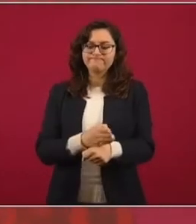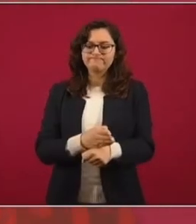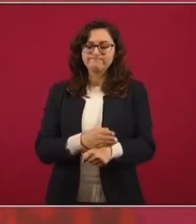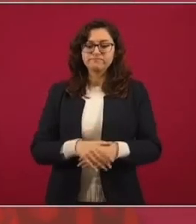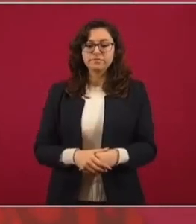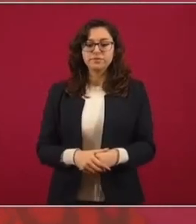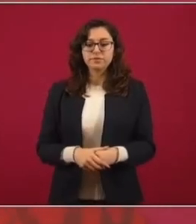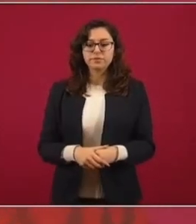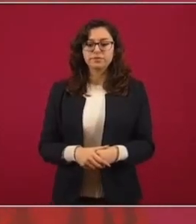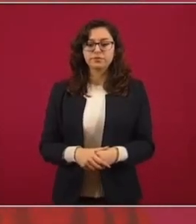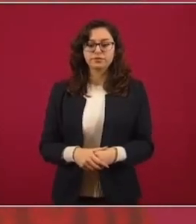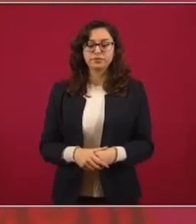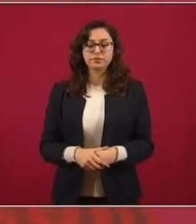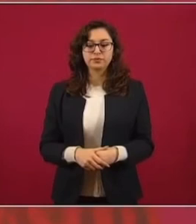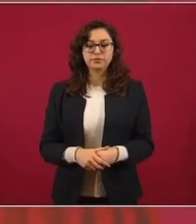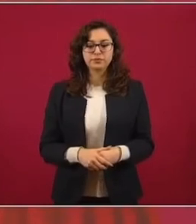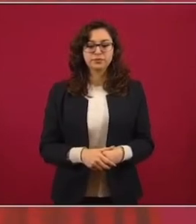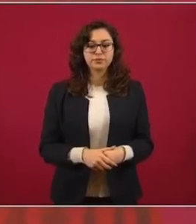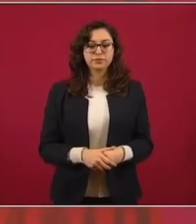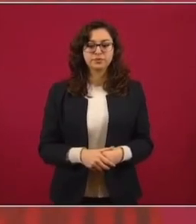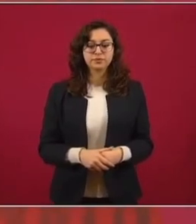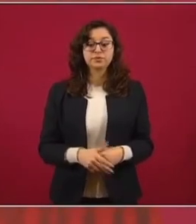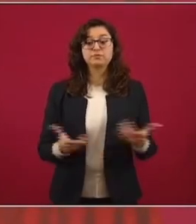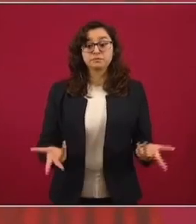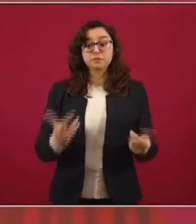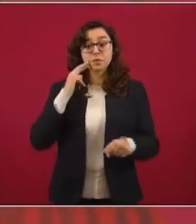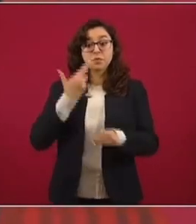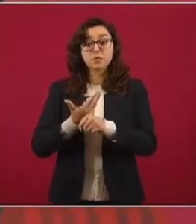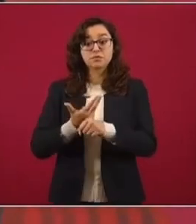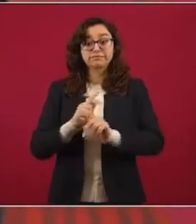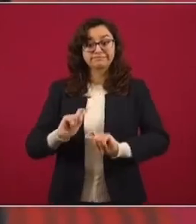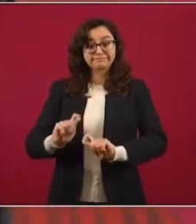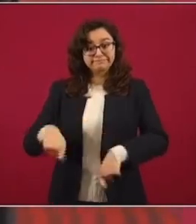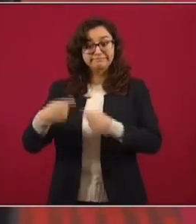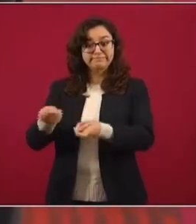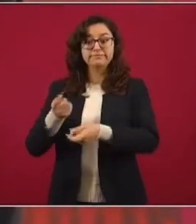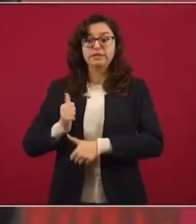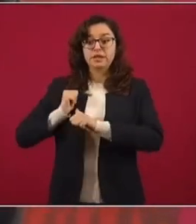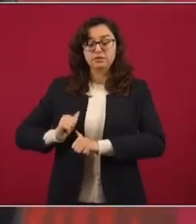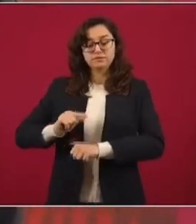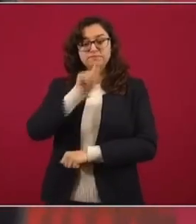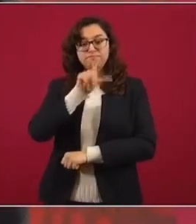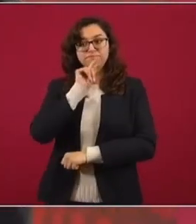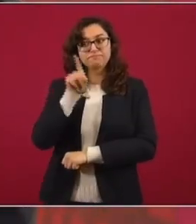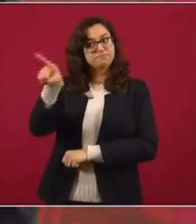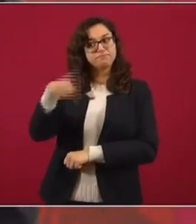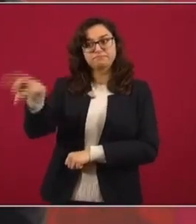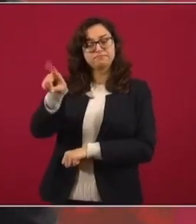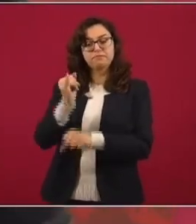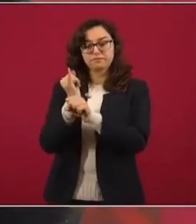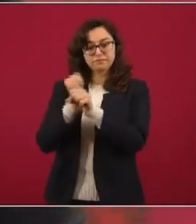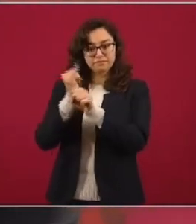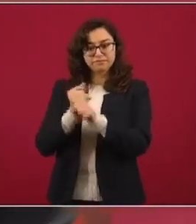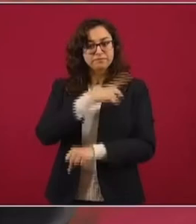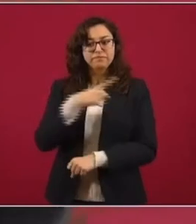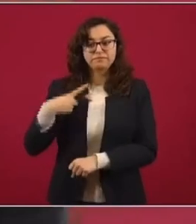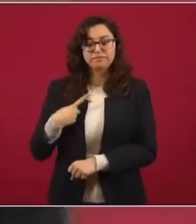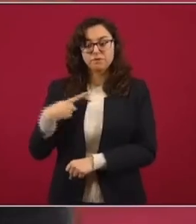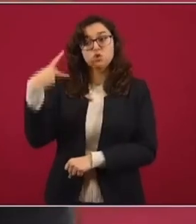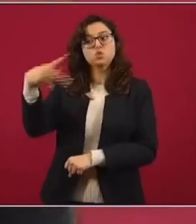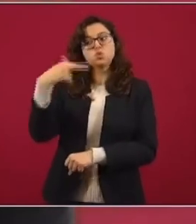aclaro que corresponde a las autoridades de Jalisco llevar a cabo la averiguación, pero en todo